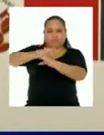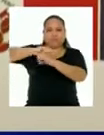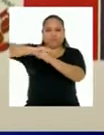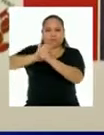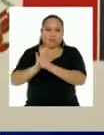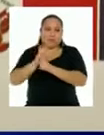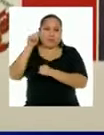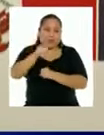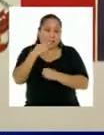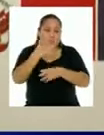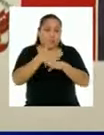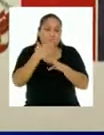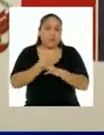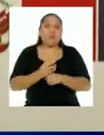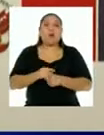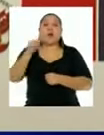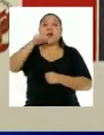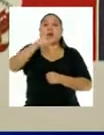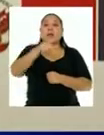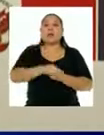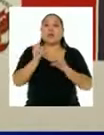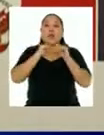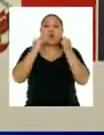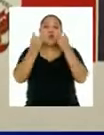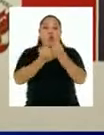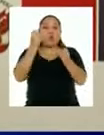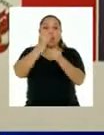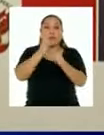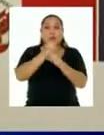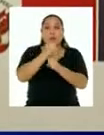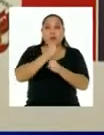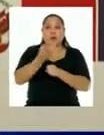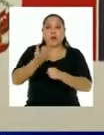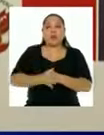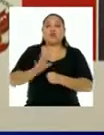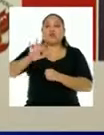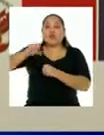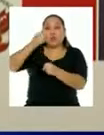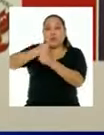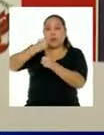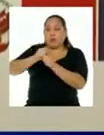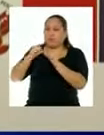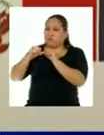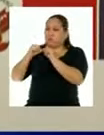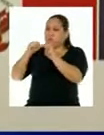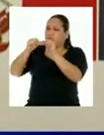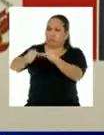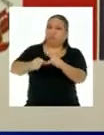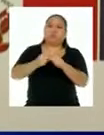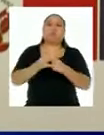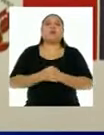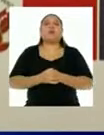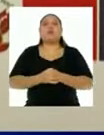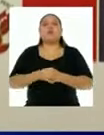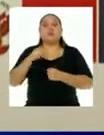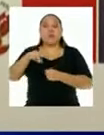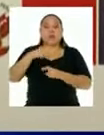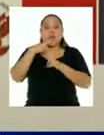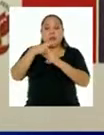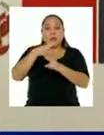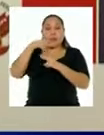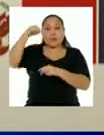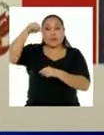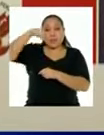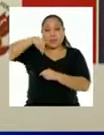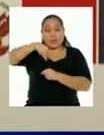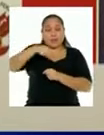Y en ese caso, este grupo de trabajo tiene una labor constante. Los resultados de